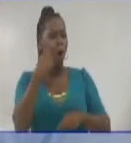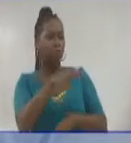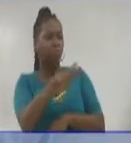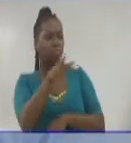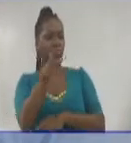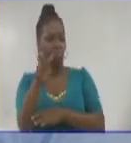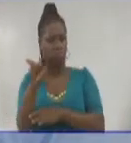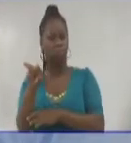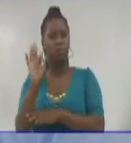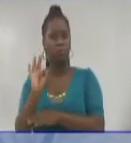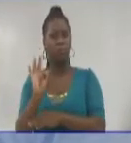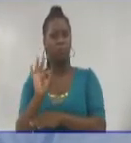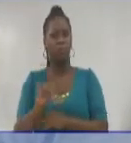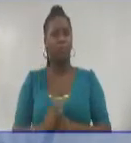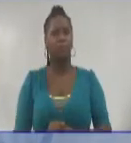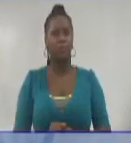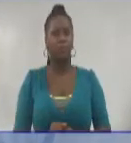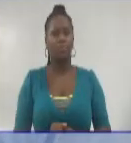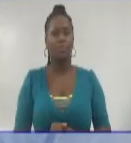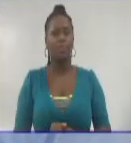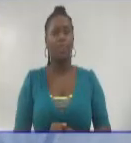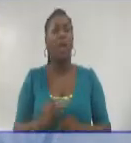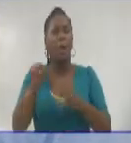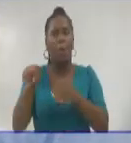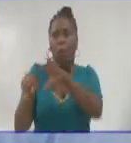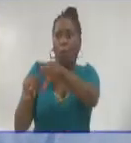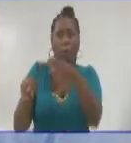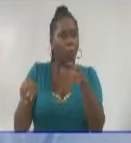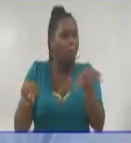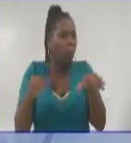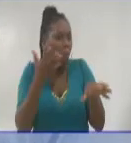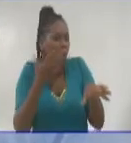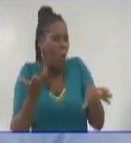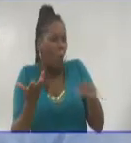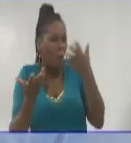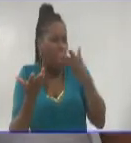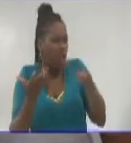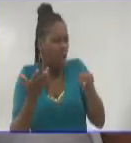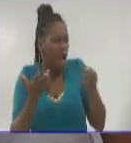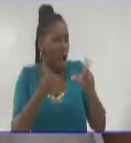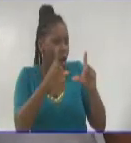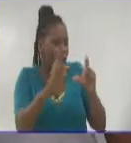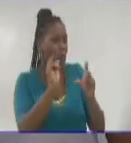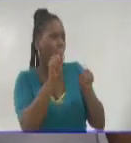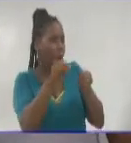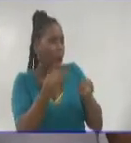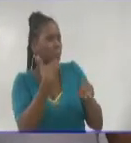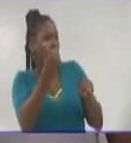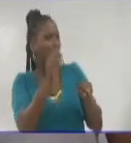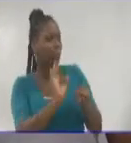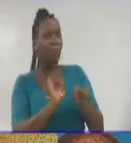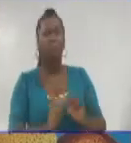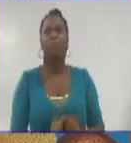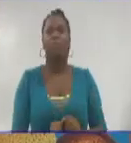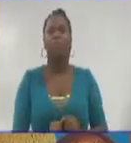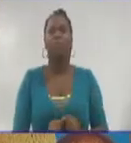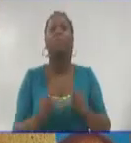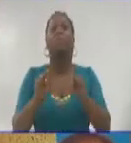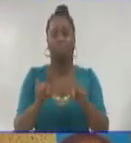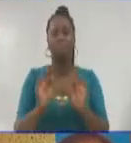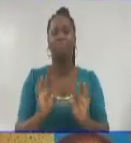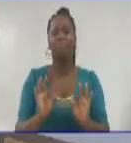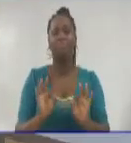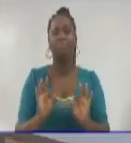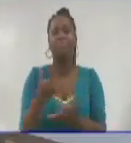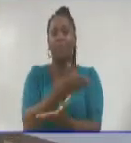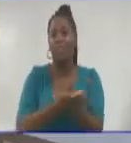ese fragmento y digas dónde es, cómo es, por qué, quién lo hizo. Precisamente ese es el valor del Vázquez Pubillones, un